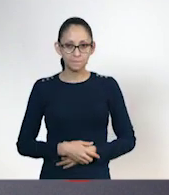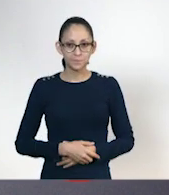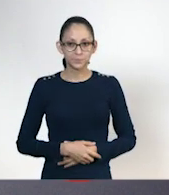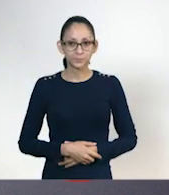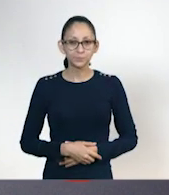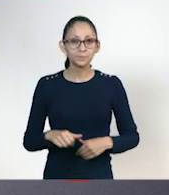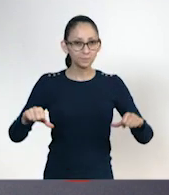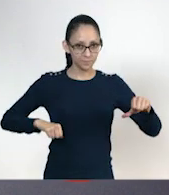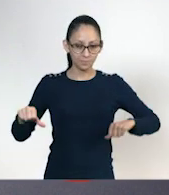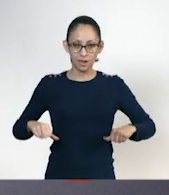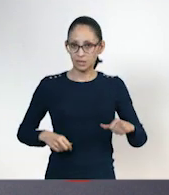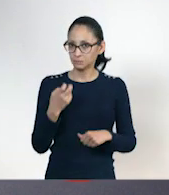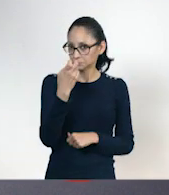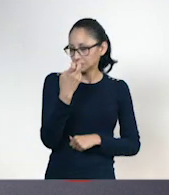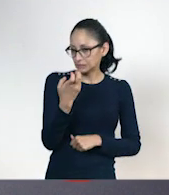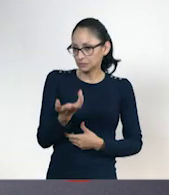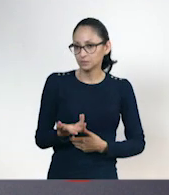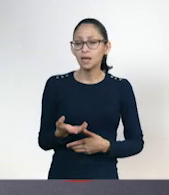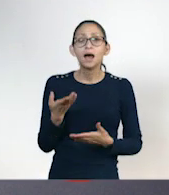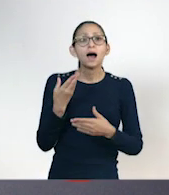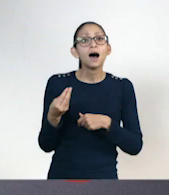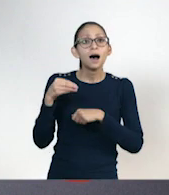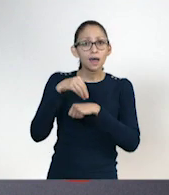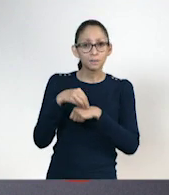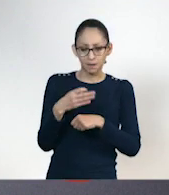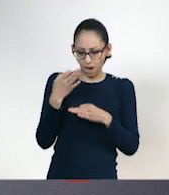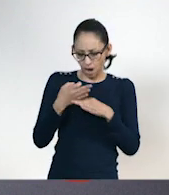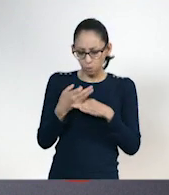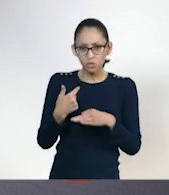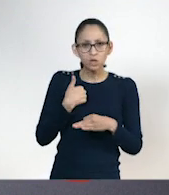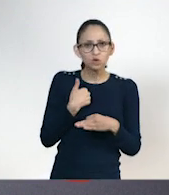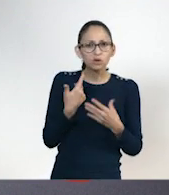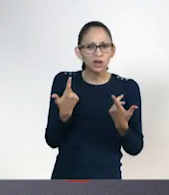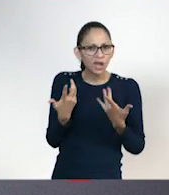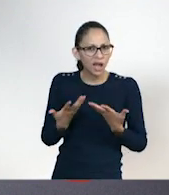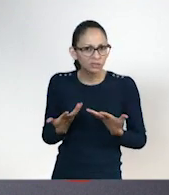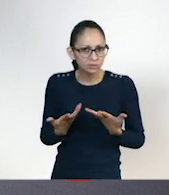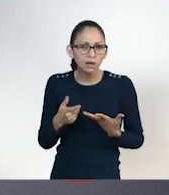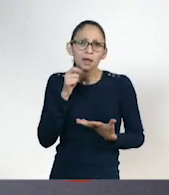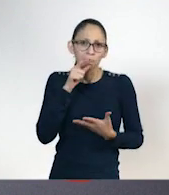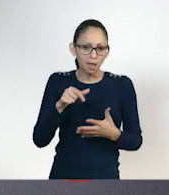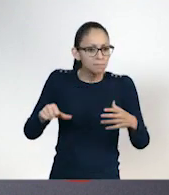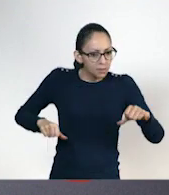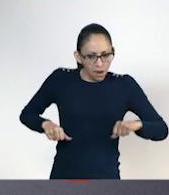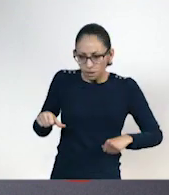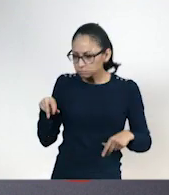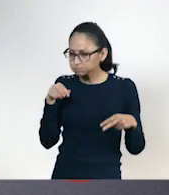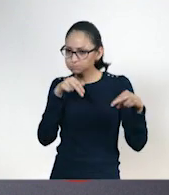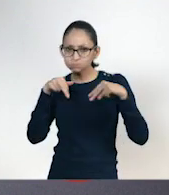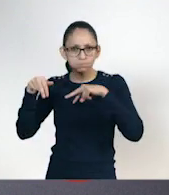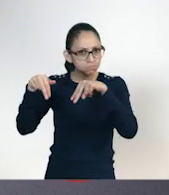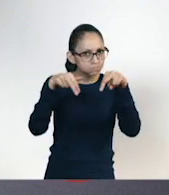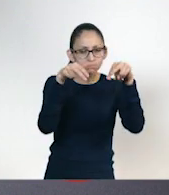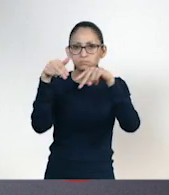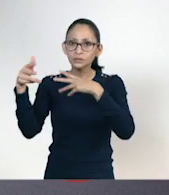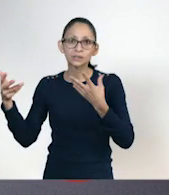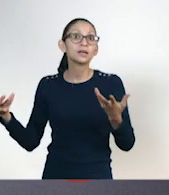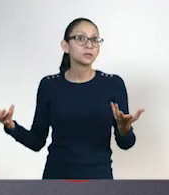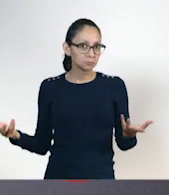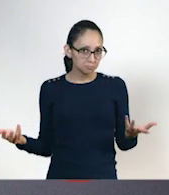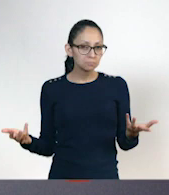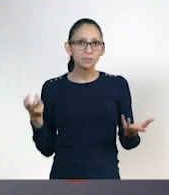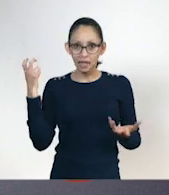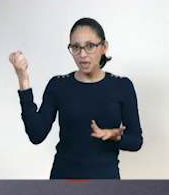Además, en este momento estoy haciendo actividad física. Digo, solamente caminar o ver a Fido. Efectivamente.